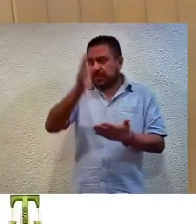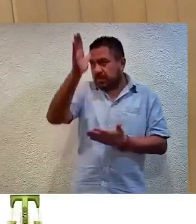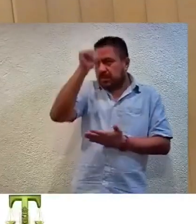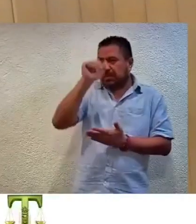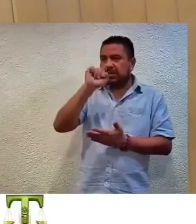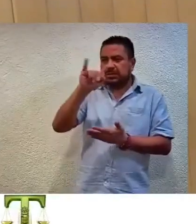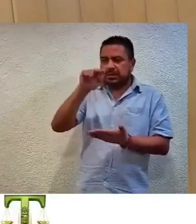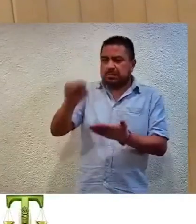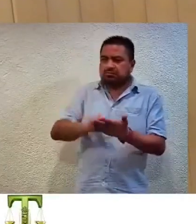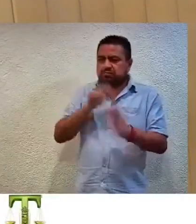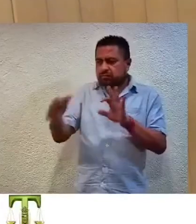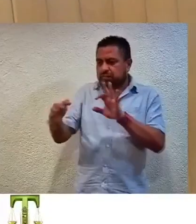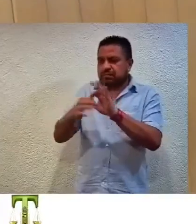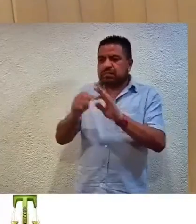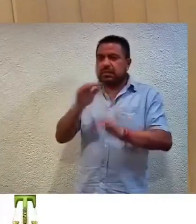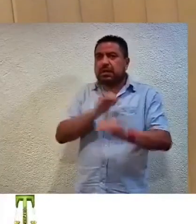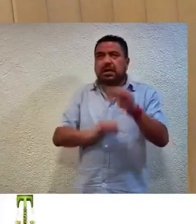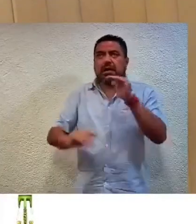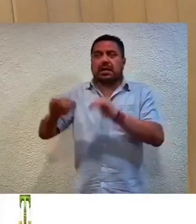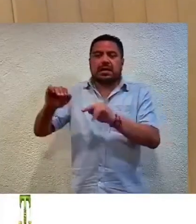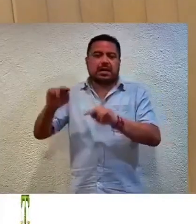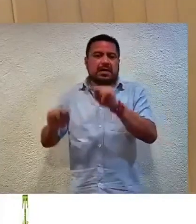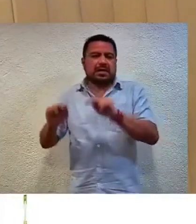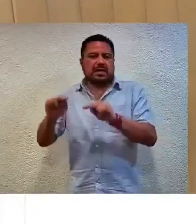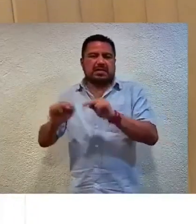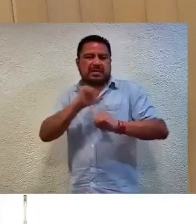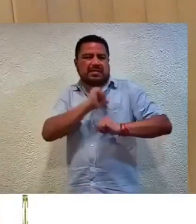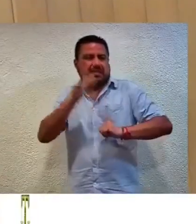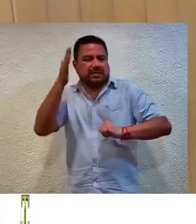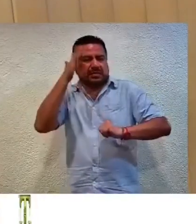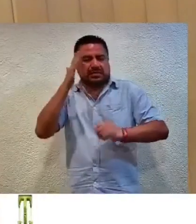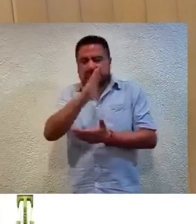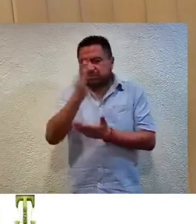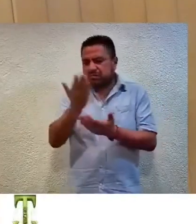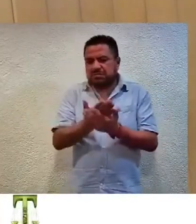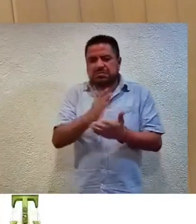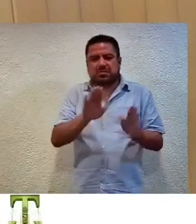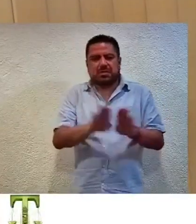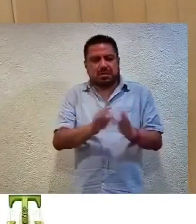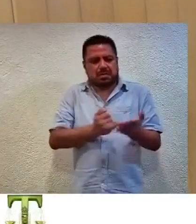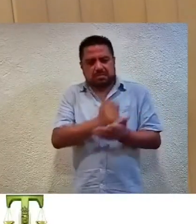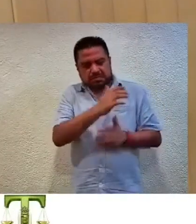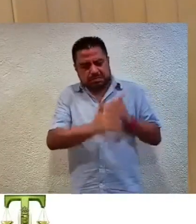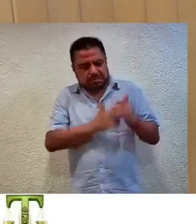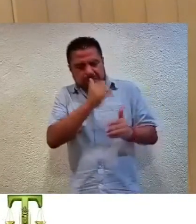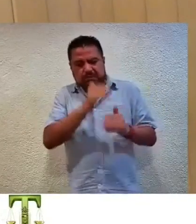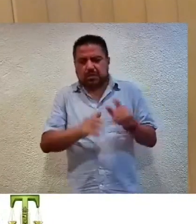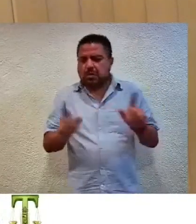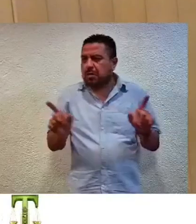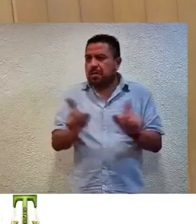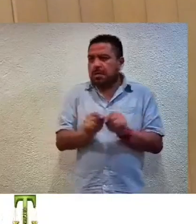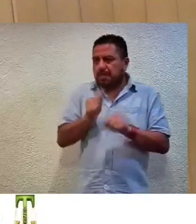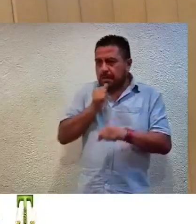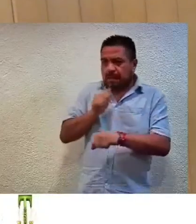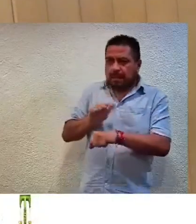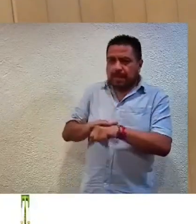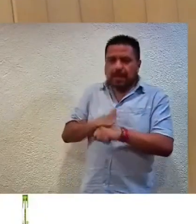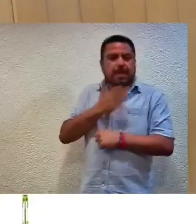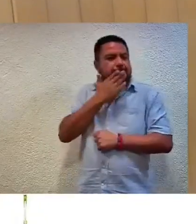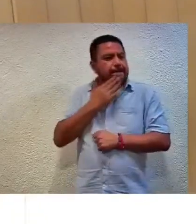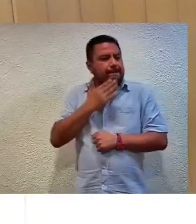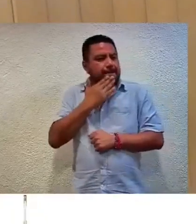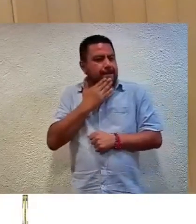convenio, elevarlo a la categoría del audoconvenio ejecutoriado y el archivo del asunto como concluido. Es la cuenta, magistrada. Muy amable,